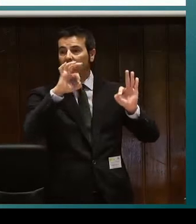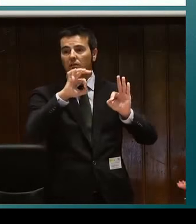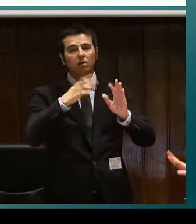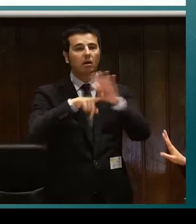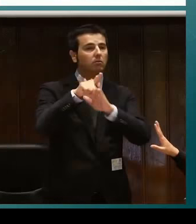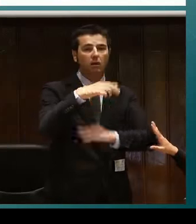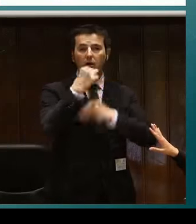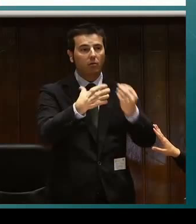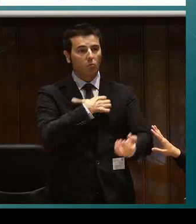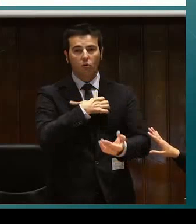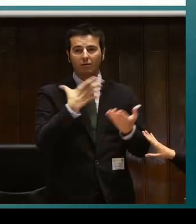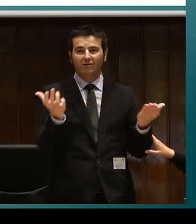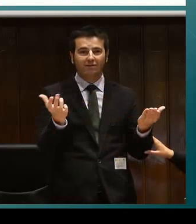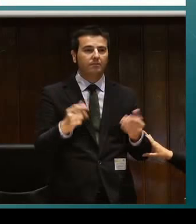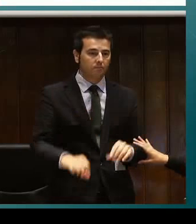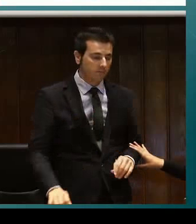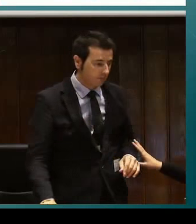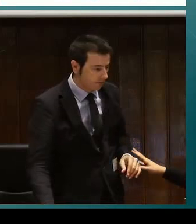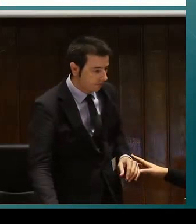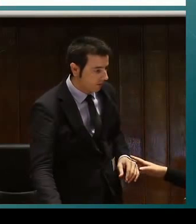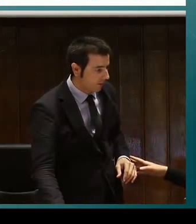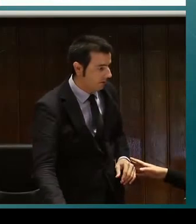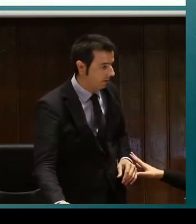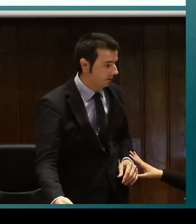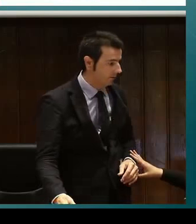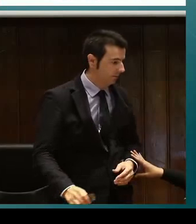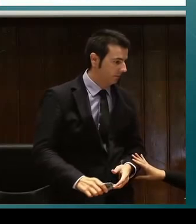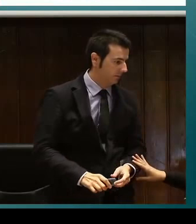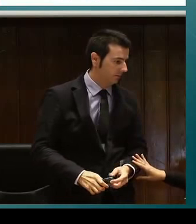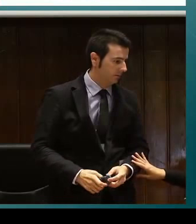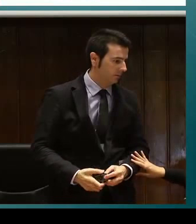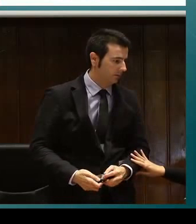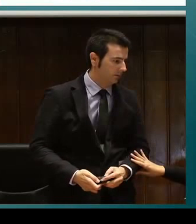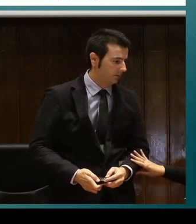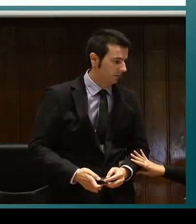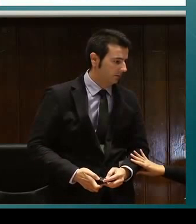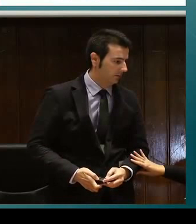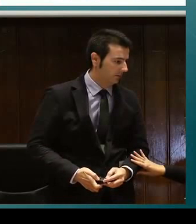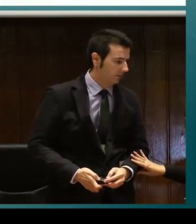que les dan la autonomía para... perdón, gracias a Fundación ONCE